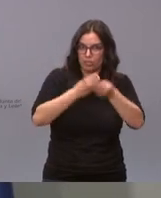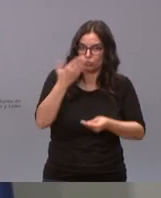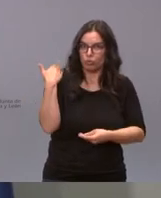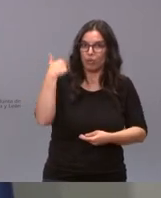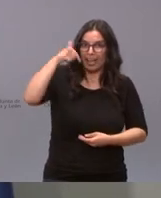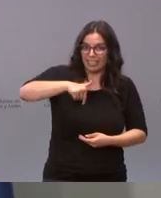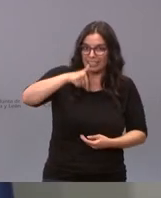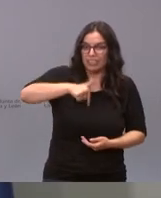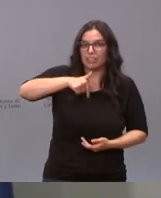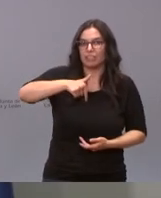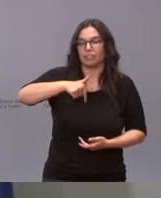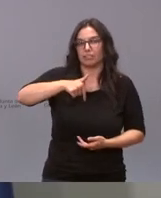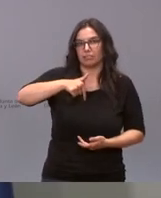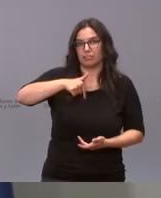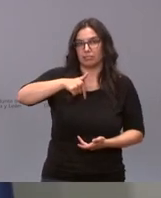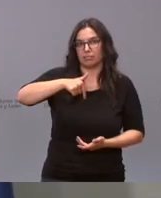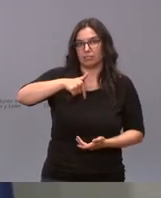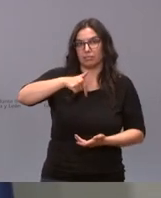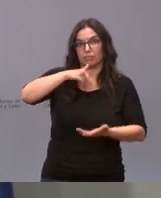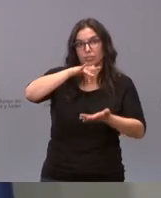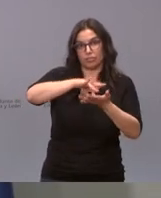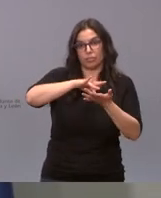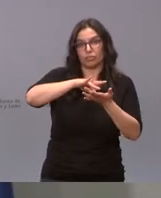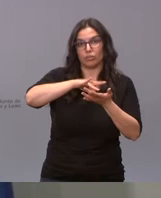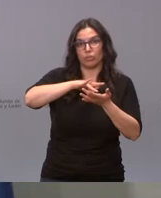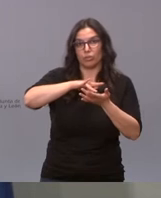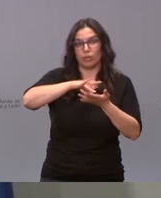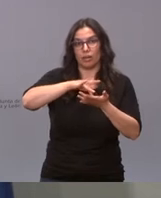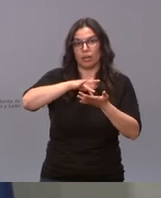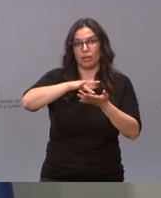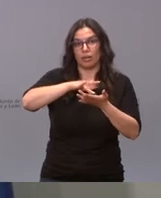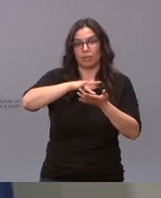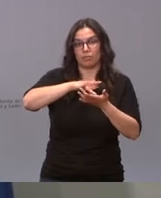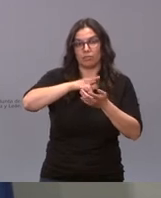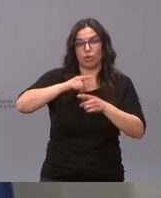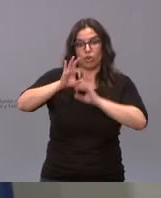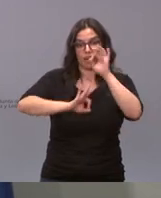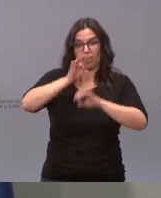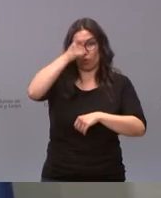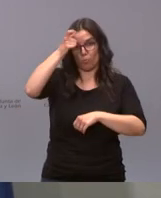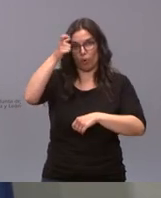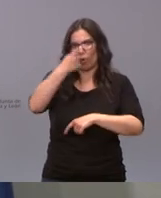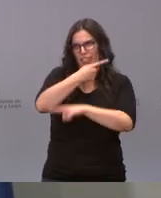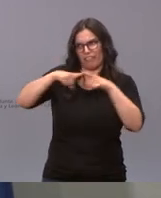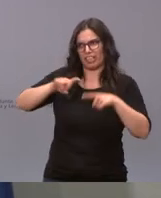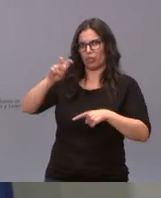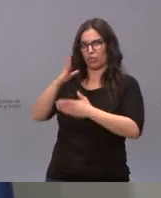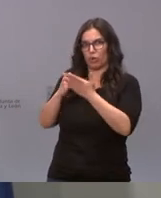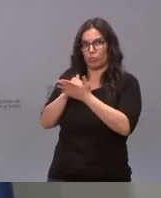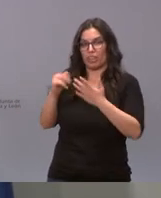que tiene una distribución municipal completamente diferente del resto de comunidades vimos que era